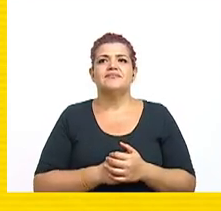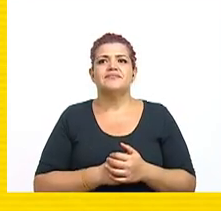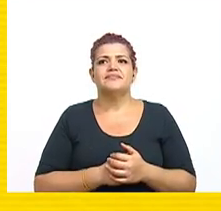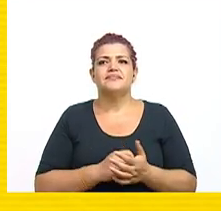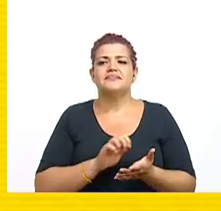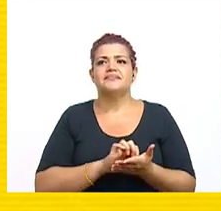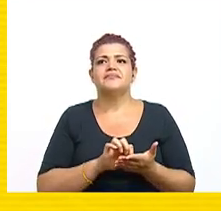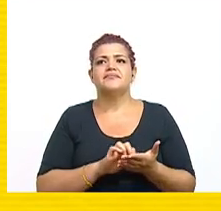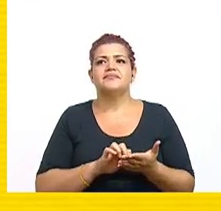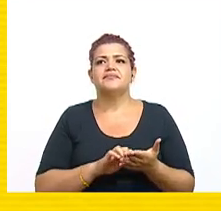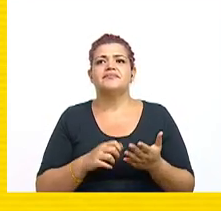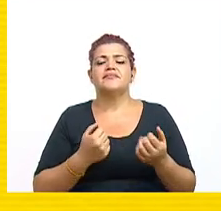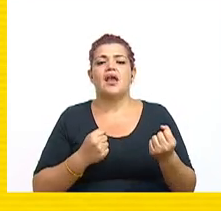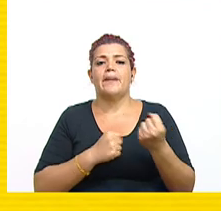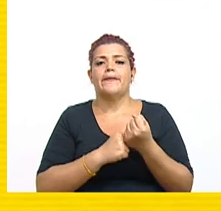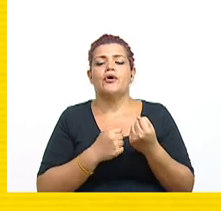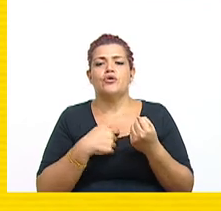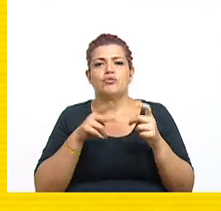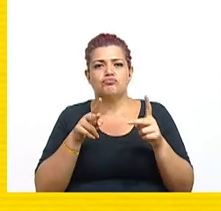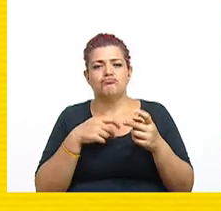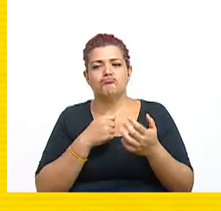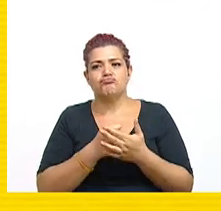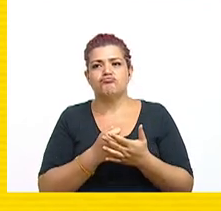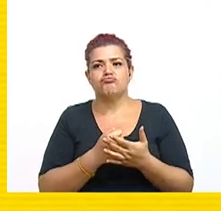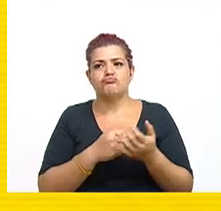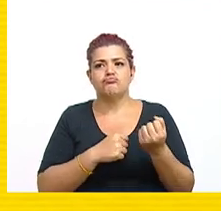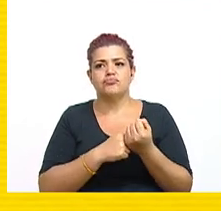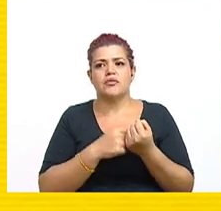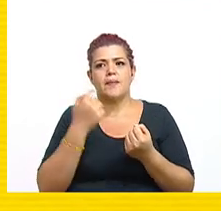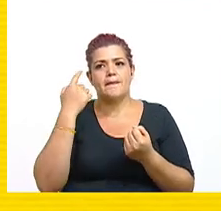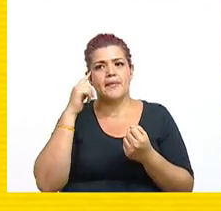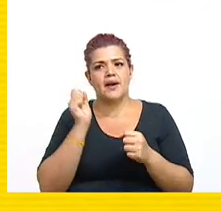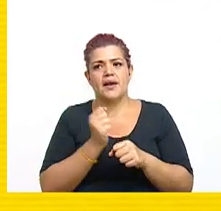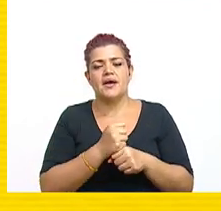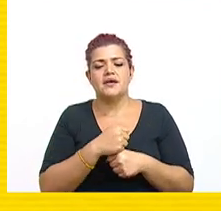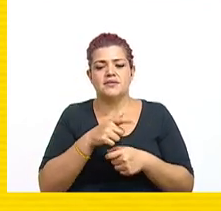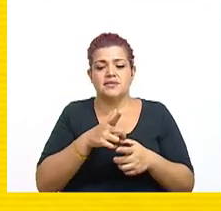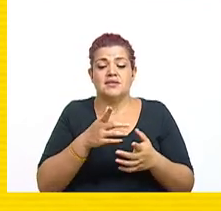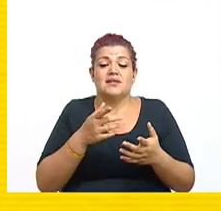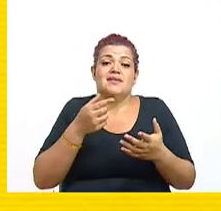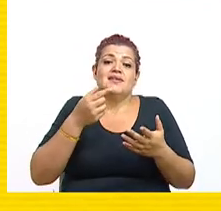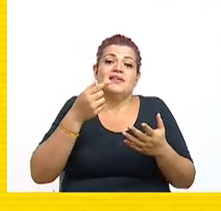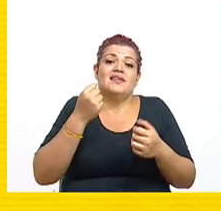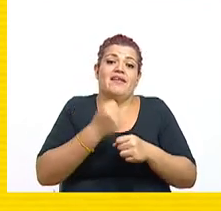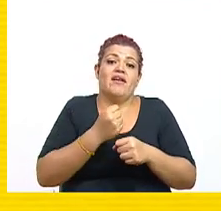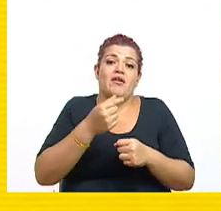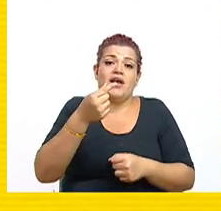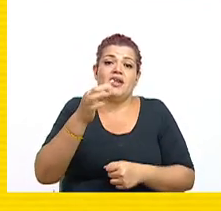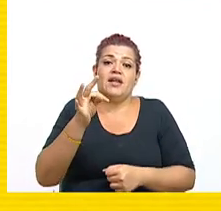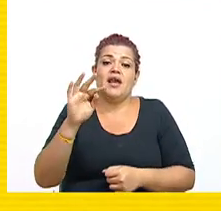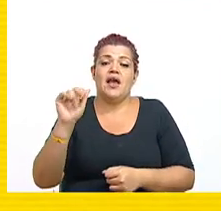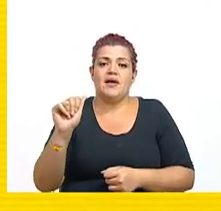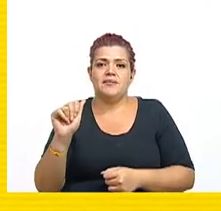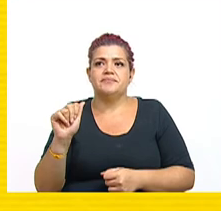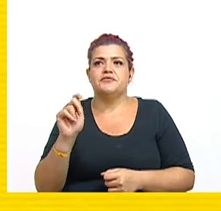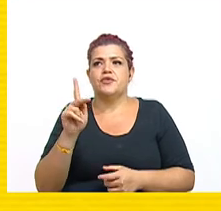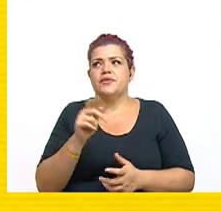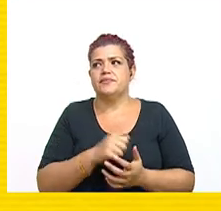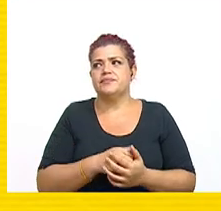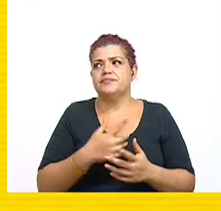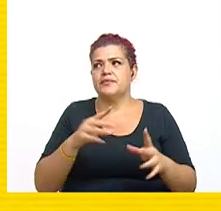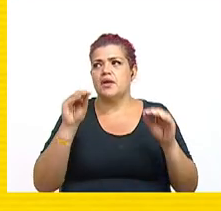lapicerito, y el apoyo que estamos brindando para la realización de las guías de trabajo autónomo. Ok.